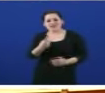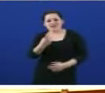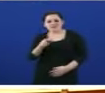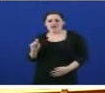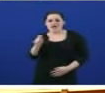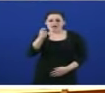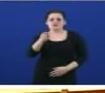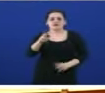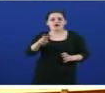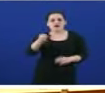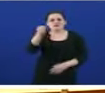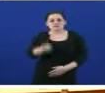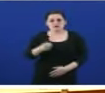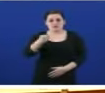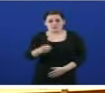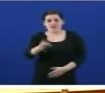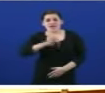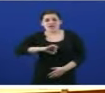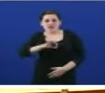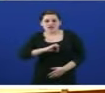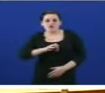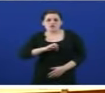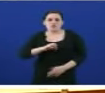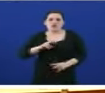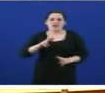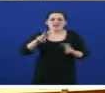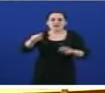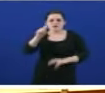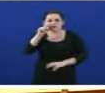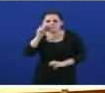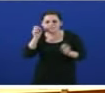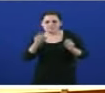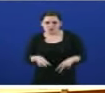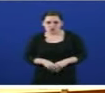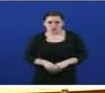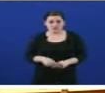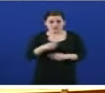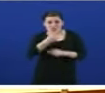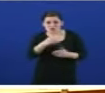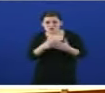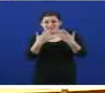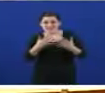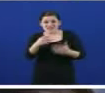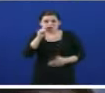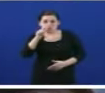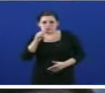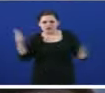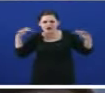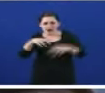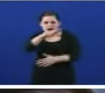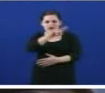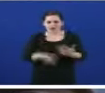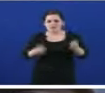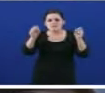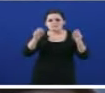Mas, mire, o mes de xaneiro foi un mal mes para o turismo. O mes de xaneiro do ano 2010 foi un mal mes para o turismo tanto en visitas, en